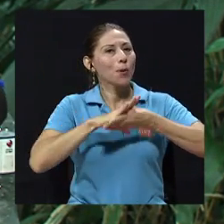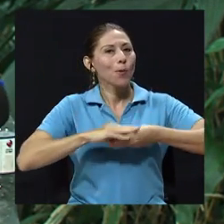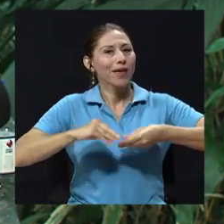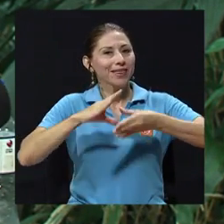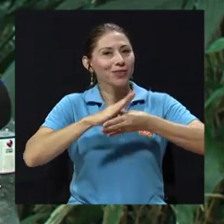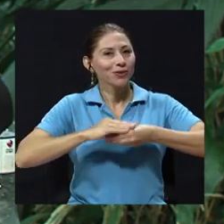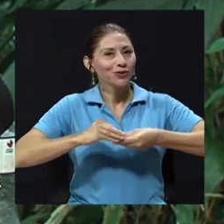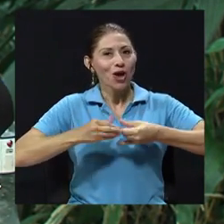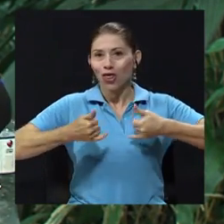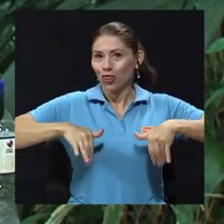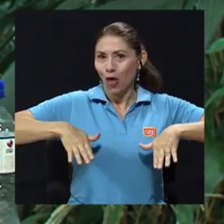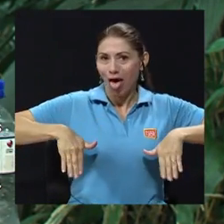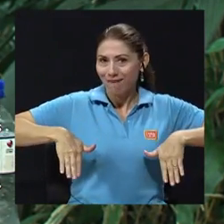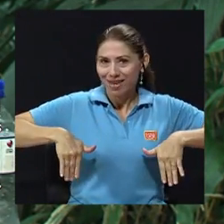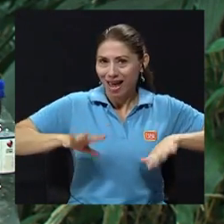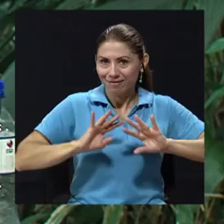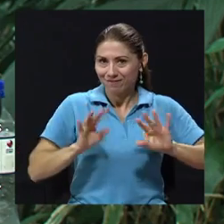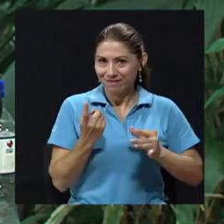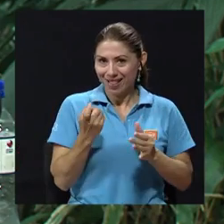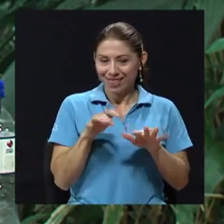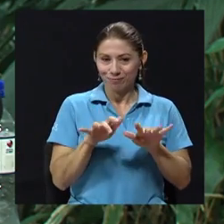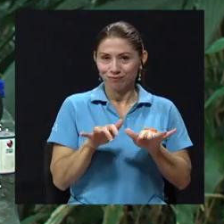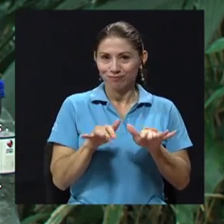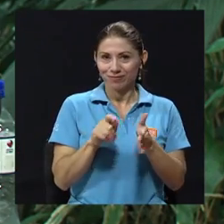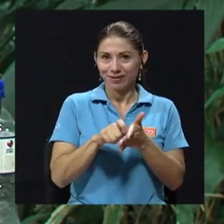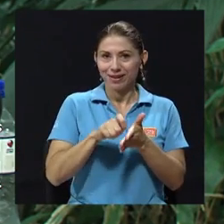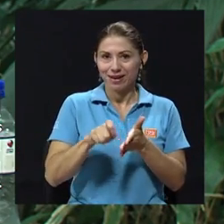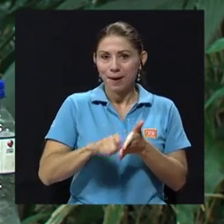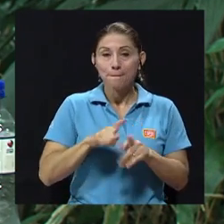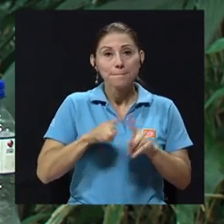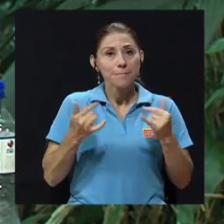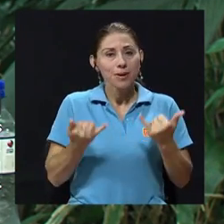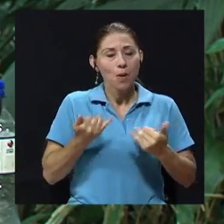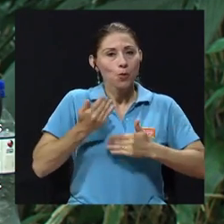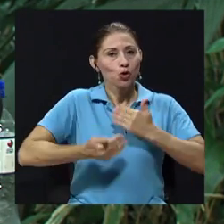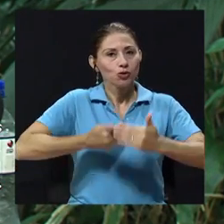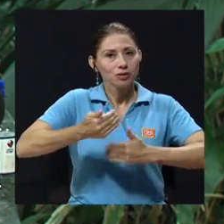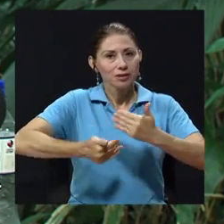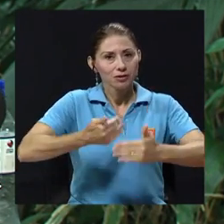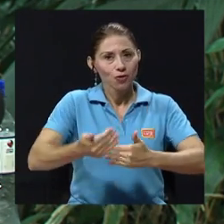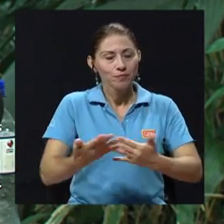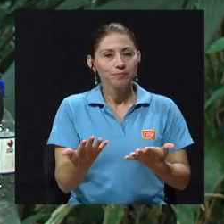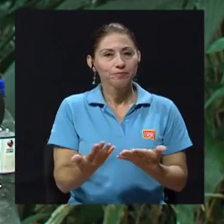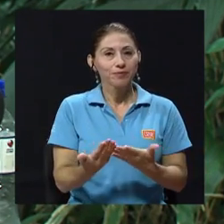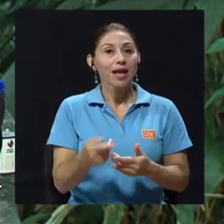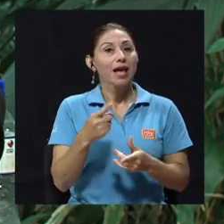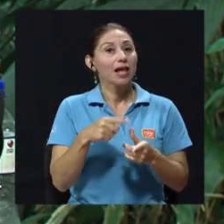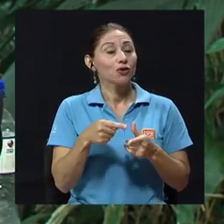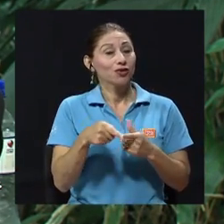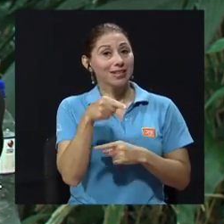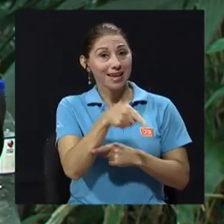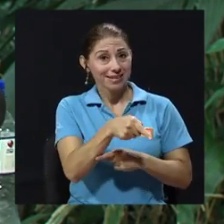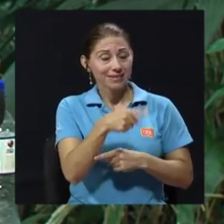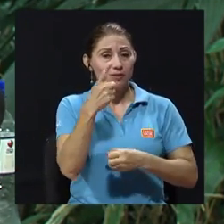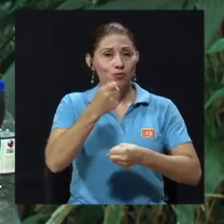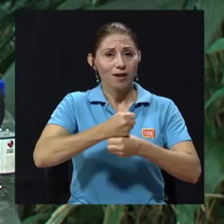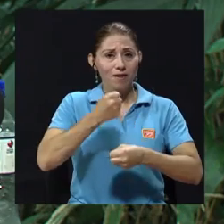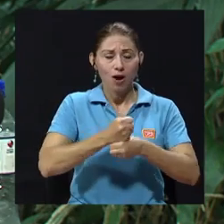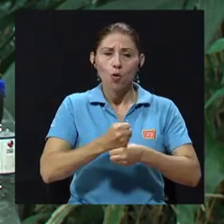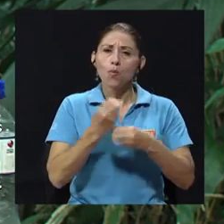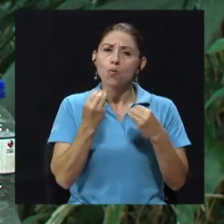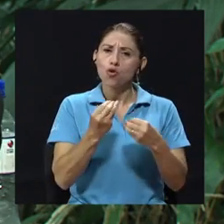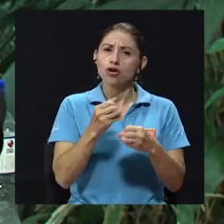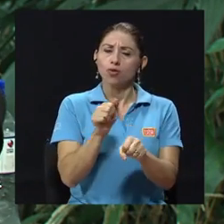todavía no se han plasmado por escrito, pero estamos en ese proceso. Entonces, ese va a ser un trabajo muy